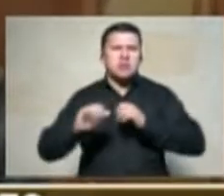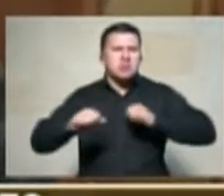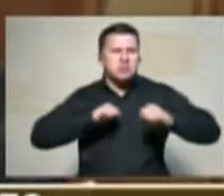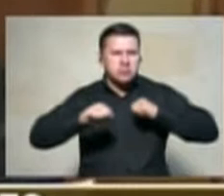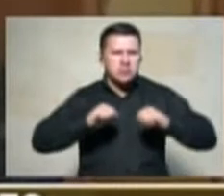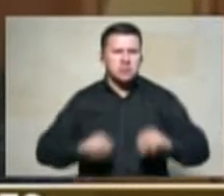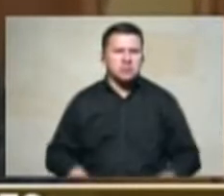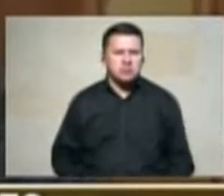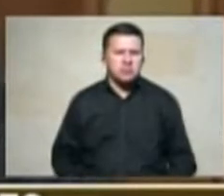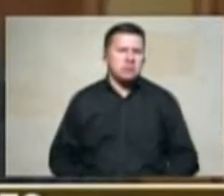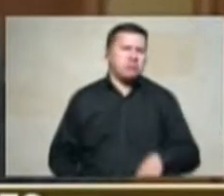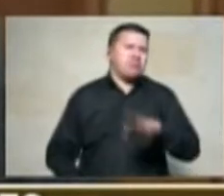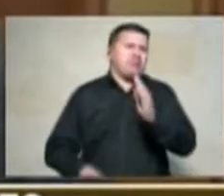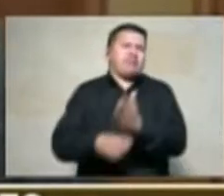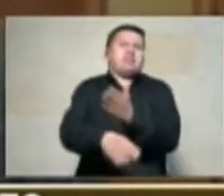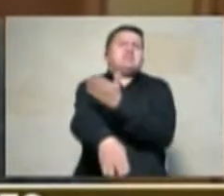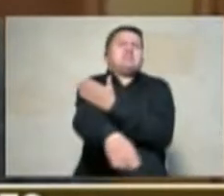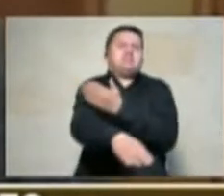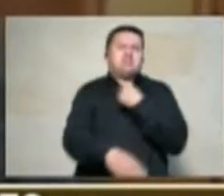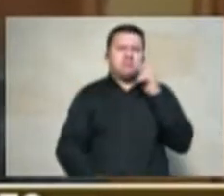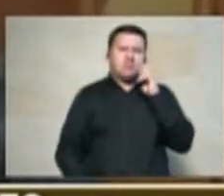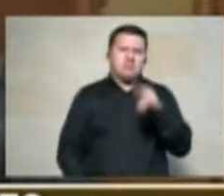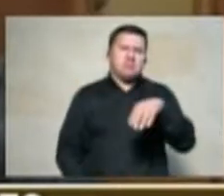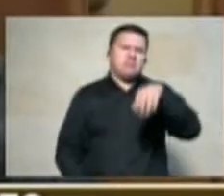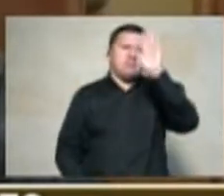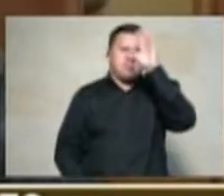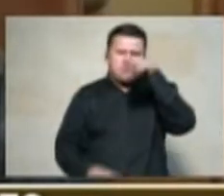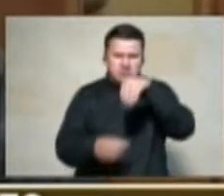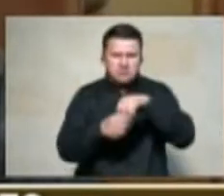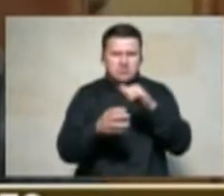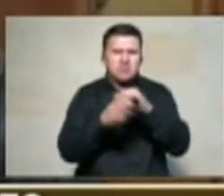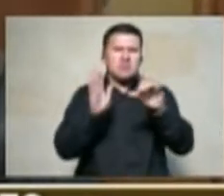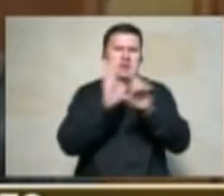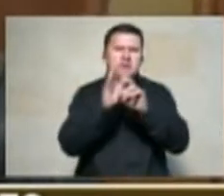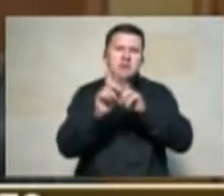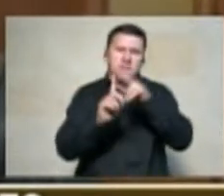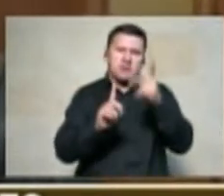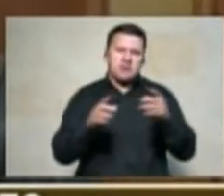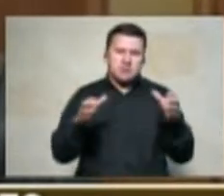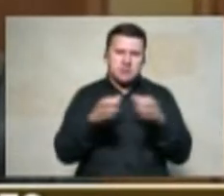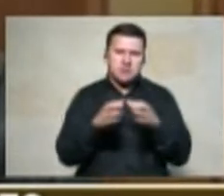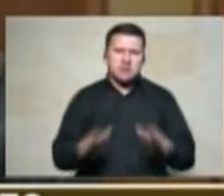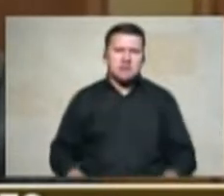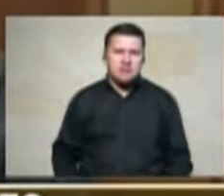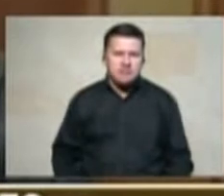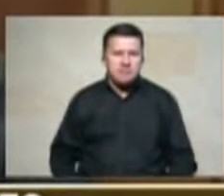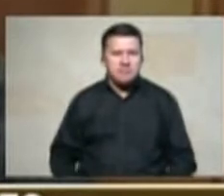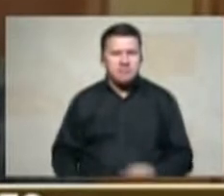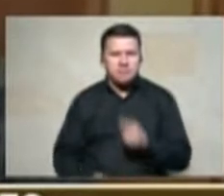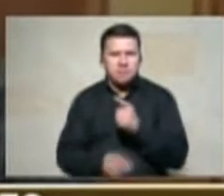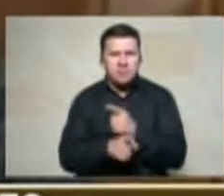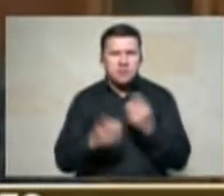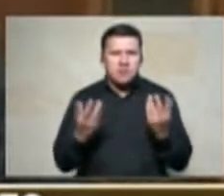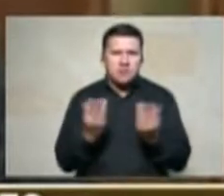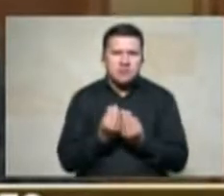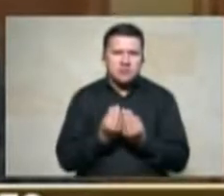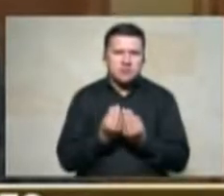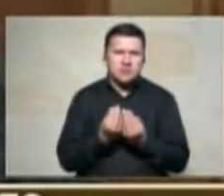de que existiera la ley de víctimas y precisamente en razón